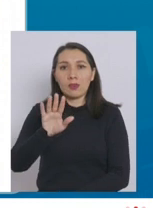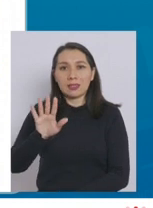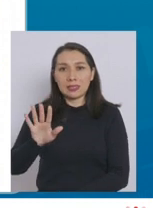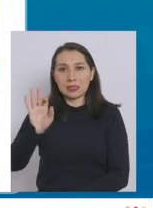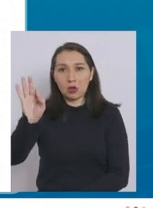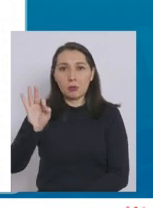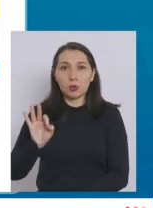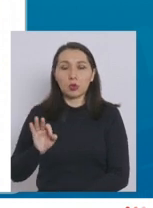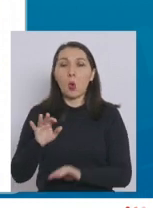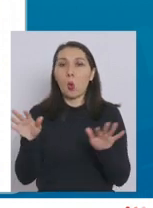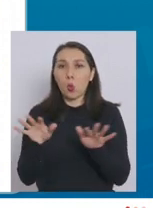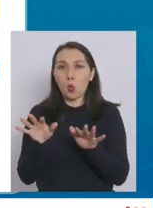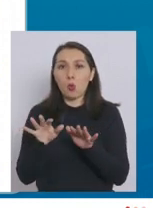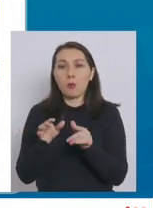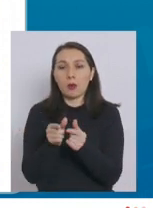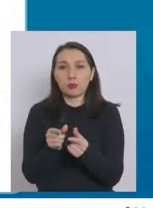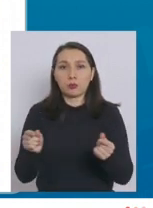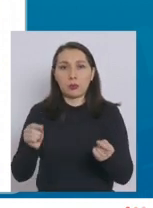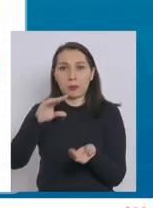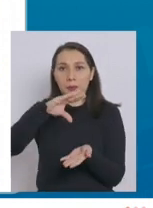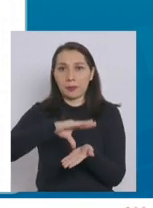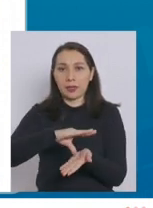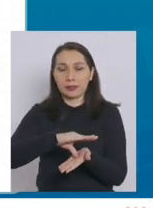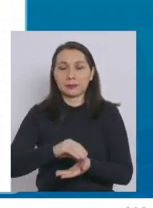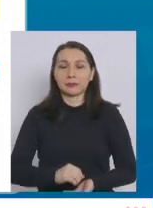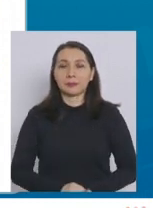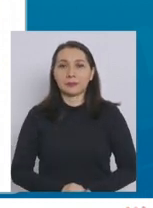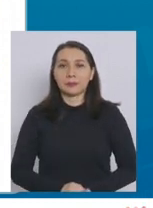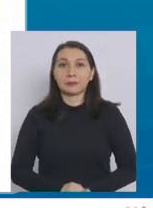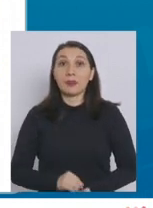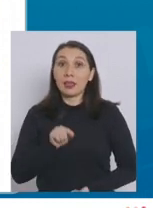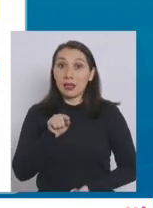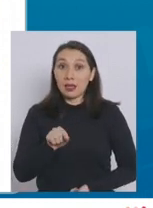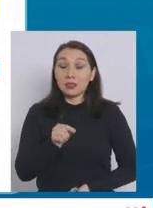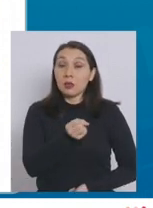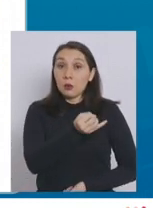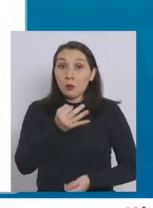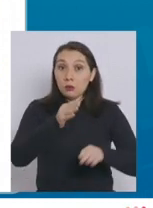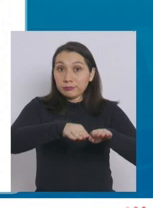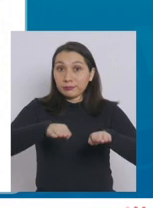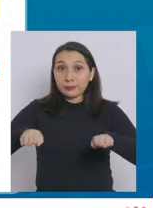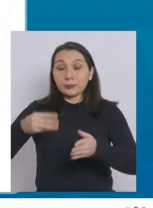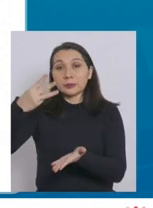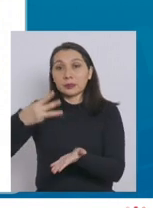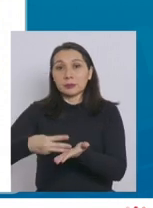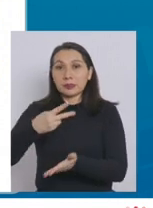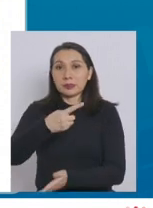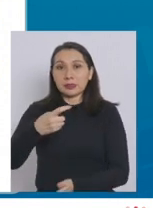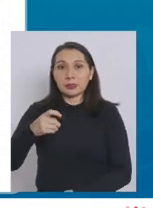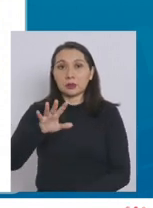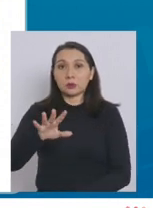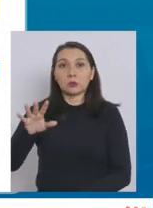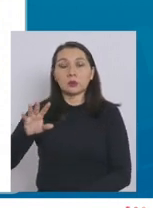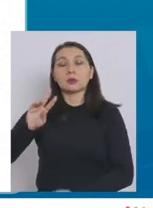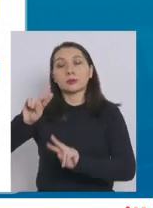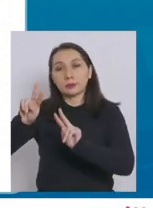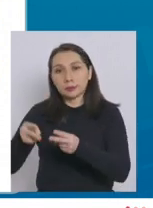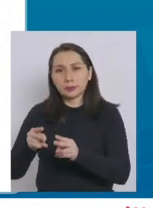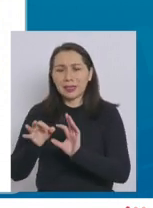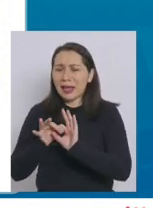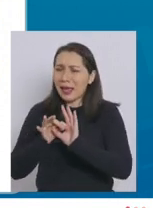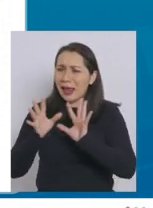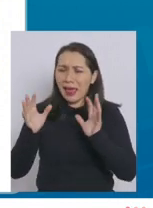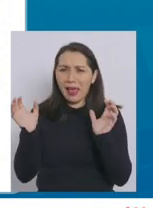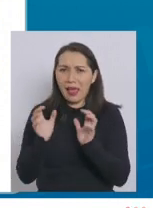de ocupación a nivel país. De estas unidades, 3.155 corresponden a casos